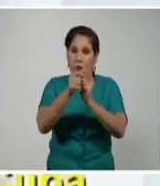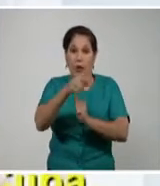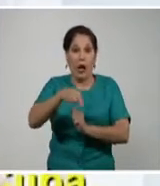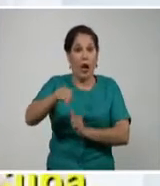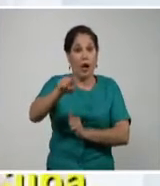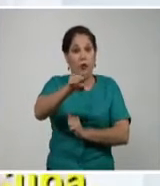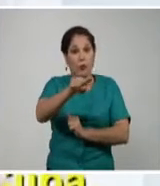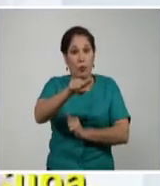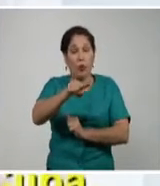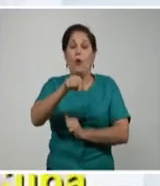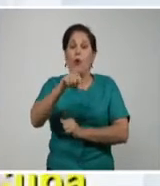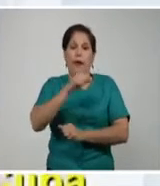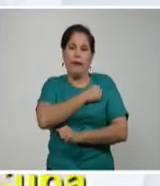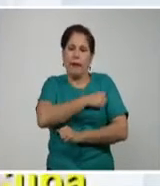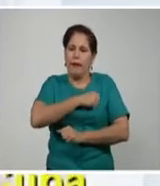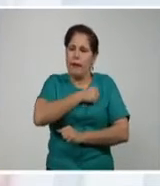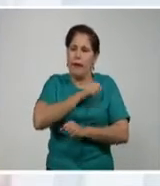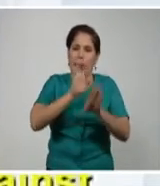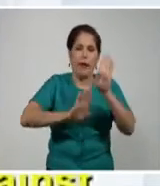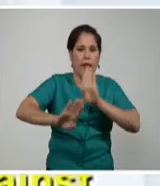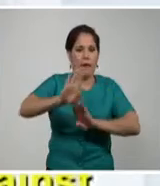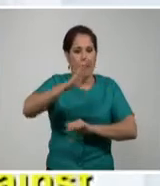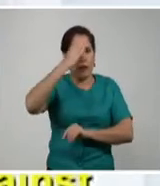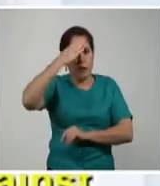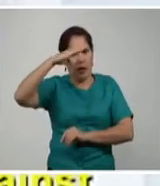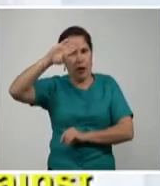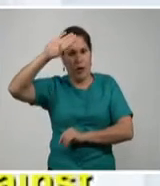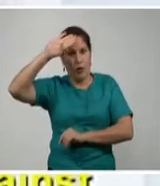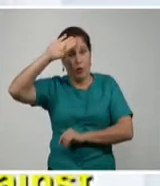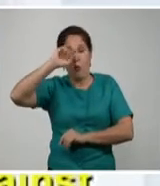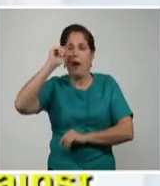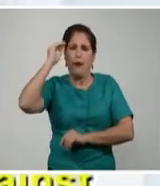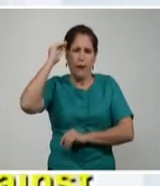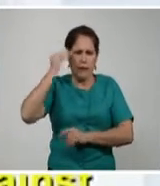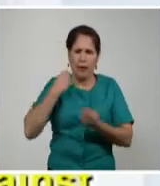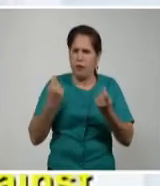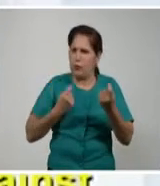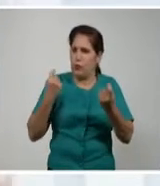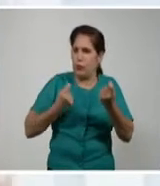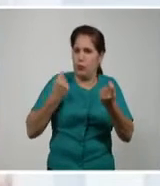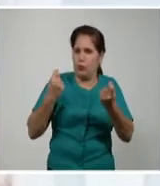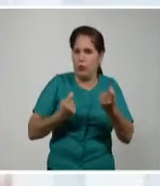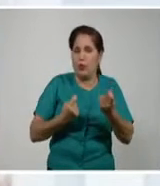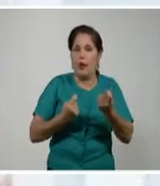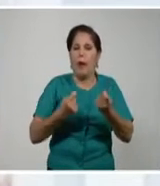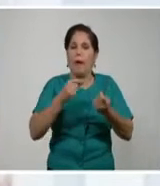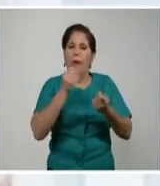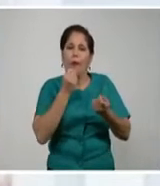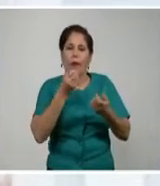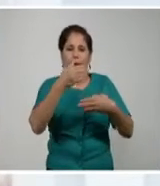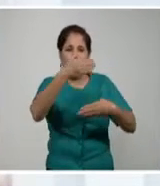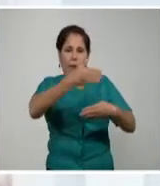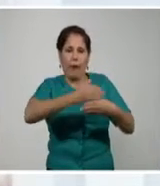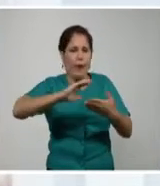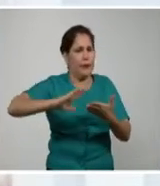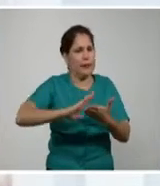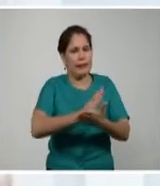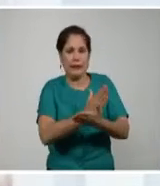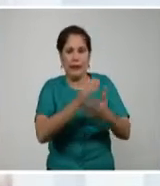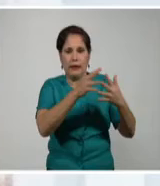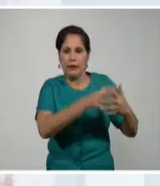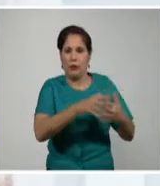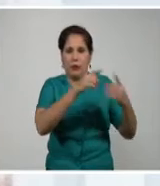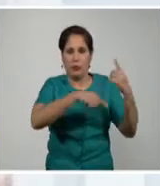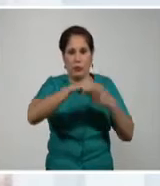ustedes que aman y defienden a Cuba y que no descansan en la lucha contra la criminal política de agresión